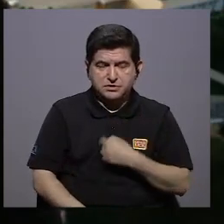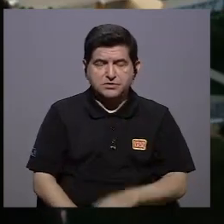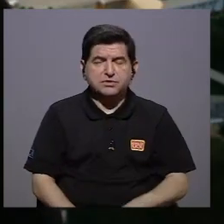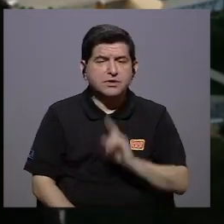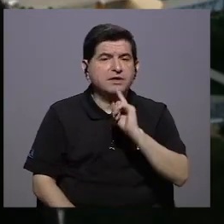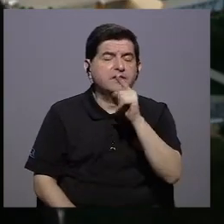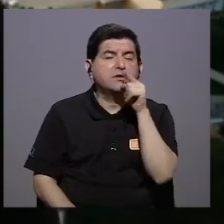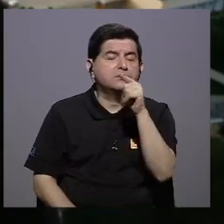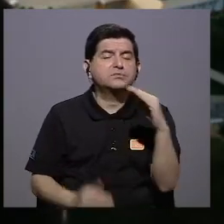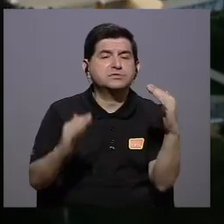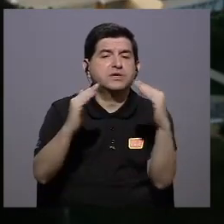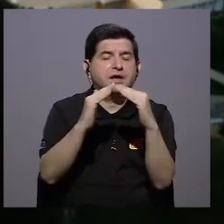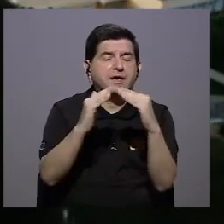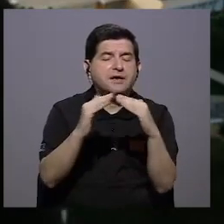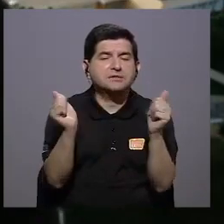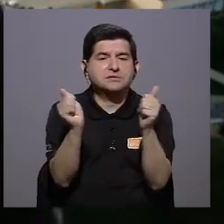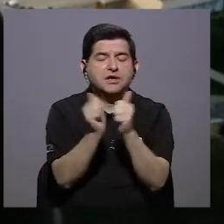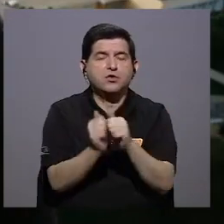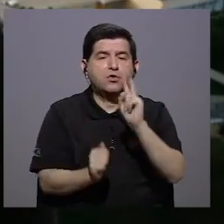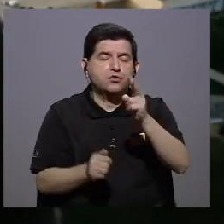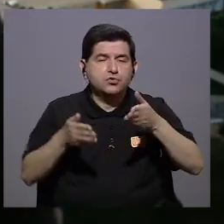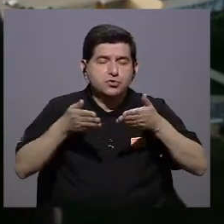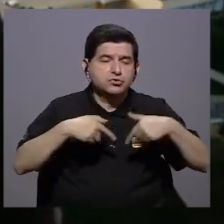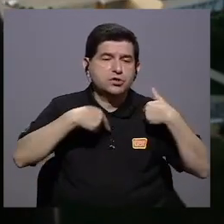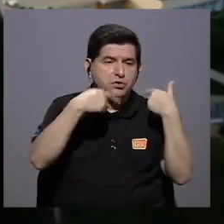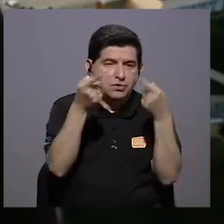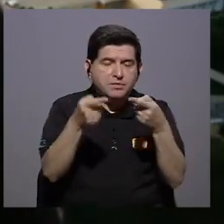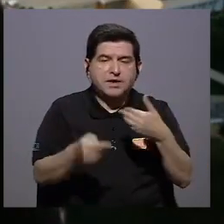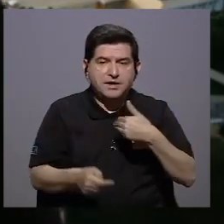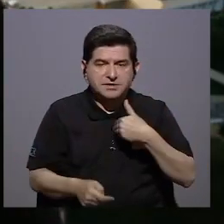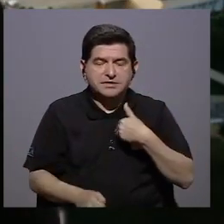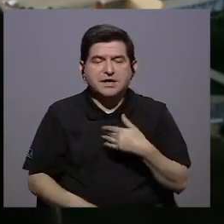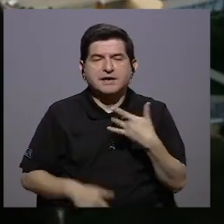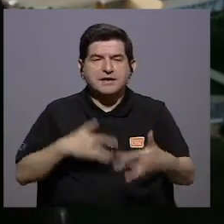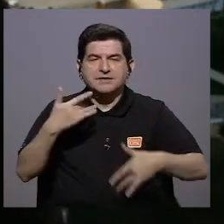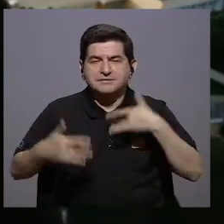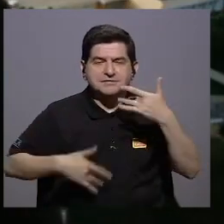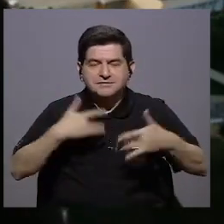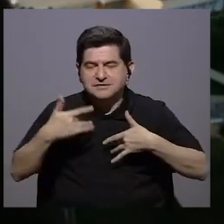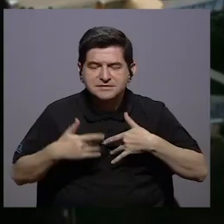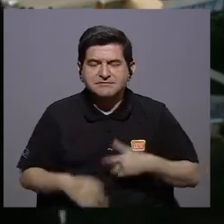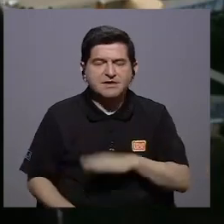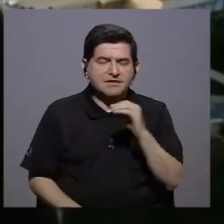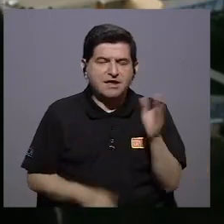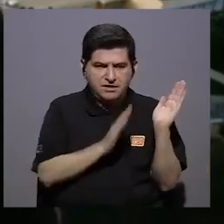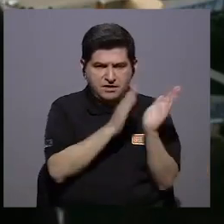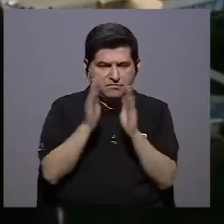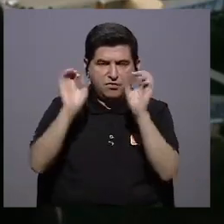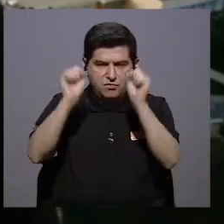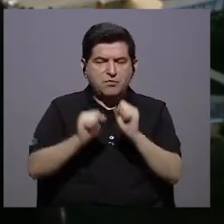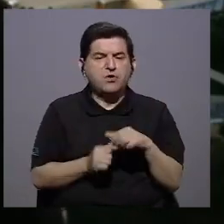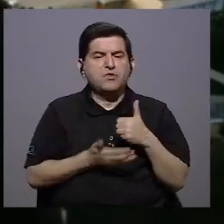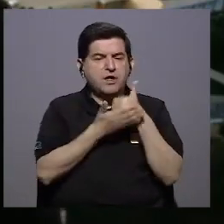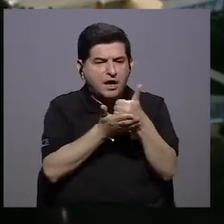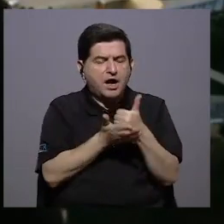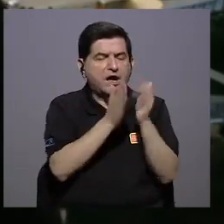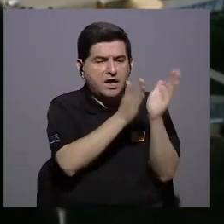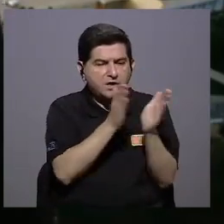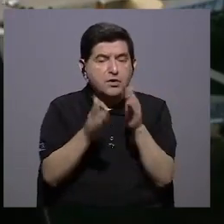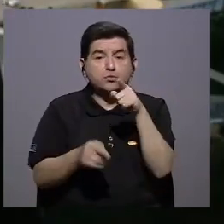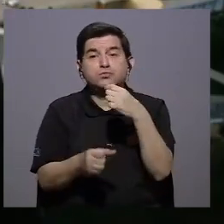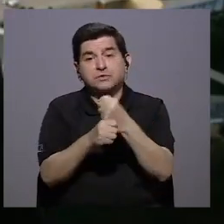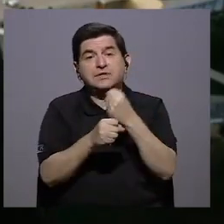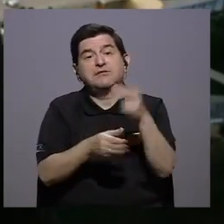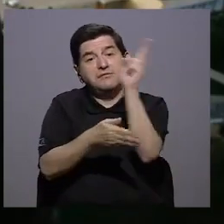Permíteme, Marlon, que si tú vuelves a tu casa con tus dos preciosos hijos, tú tienes la sensibilidad y la formación para